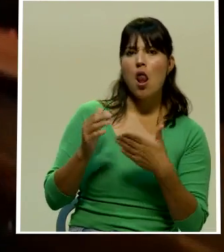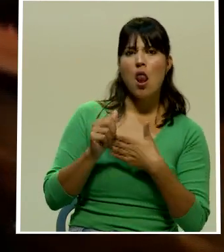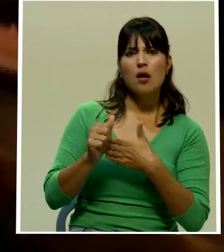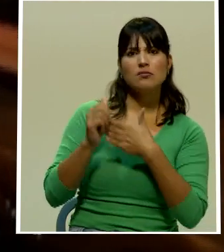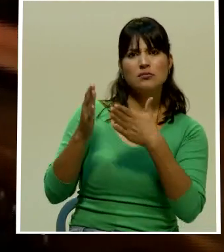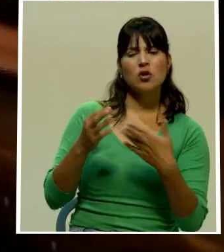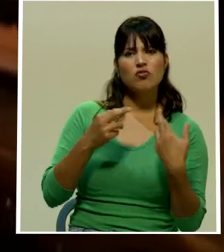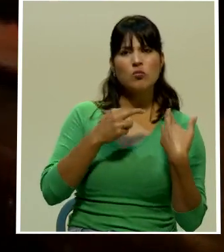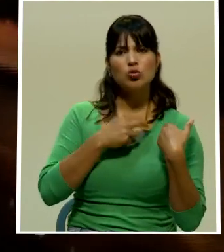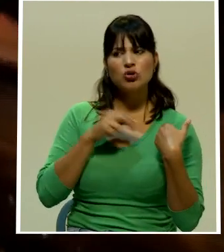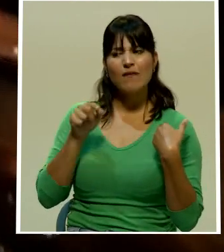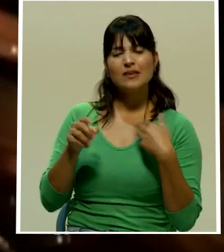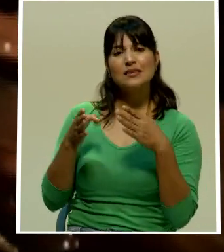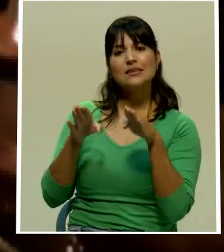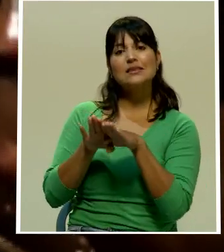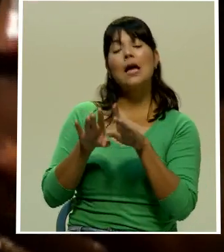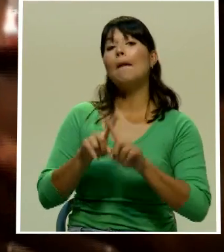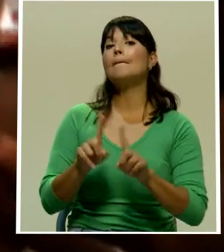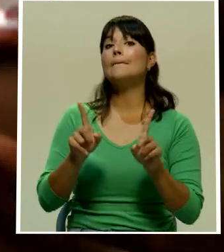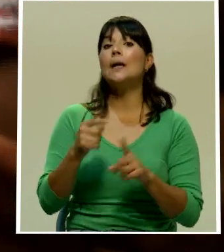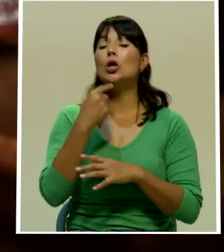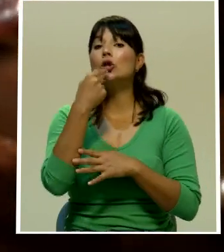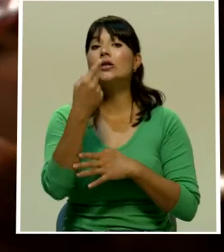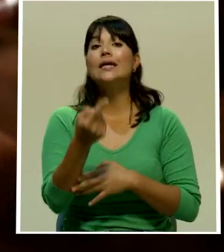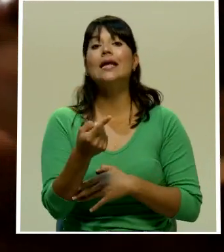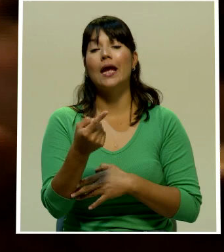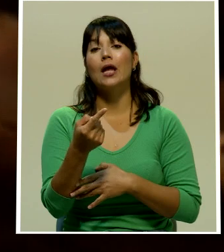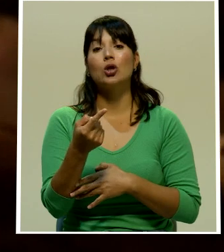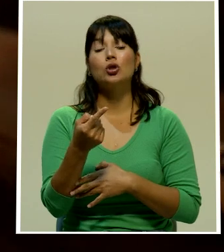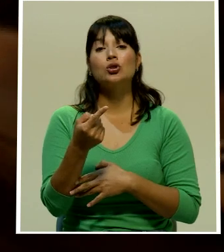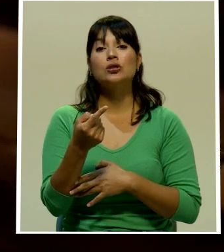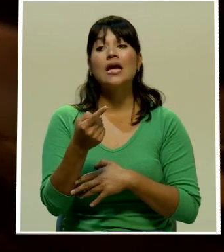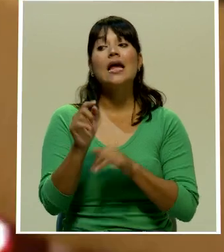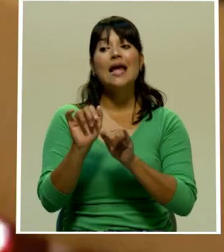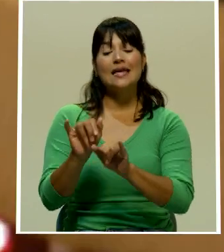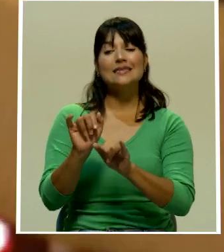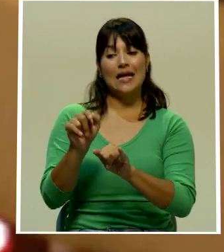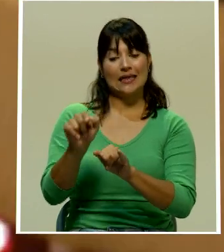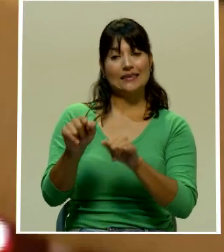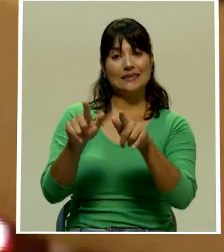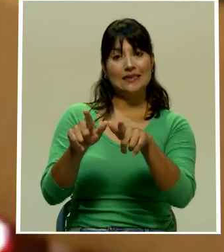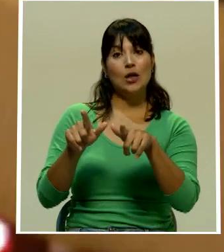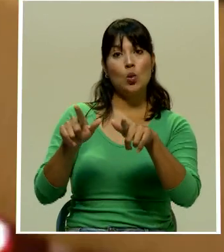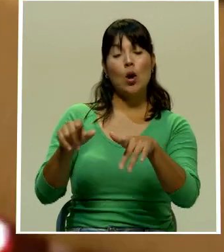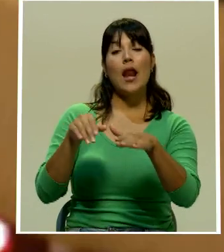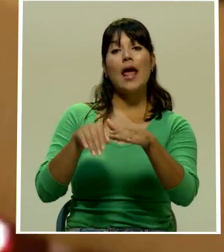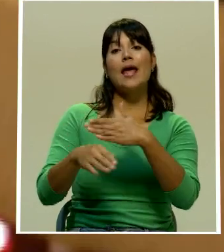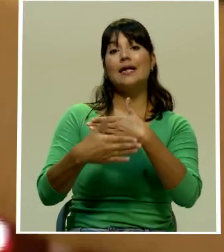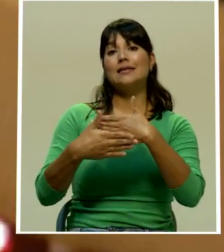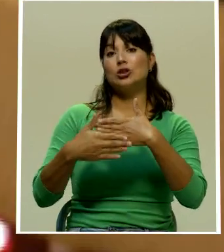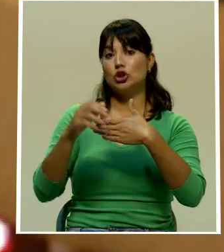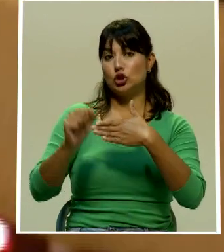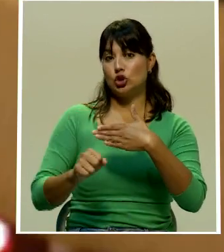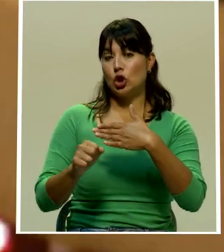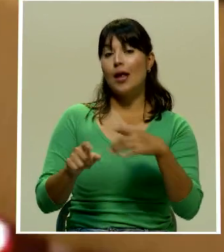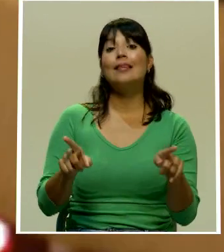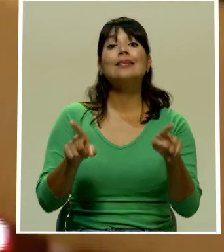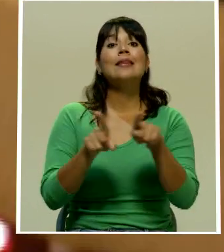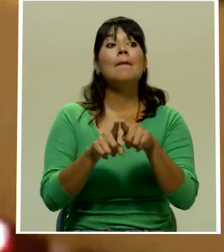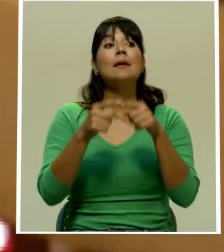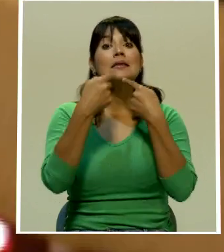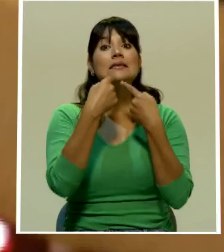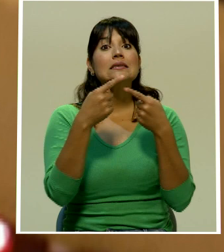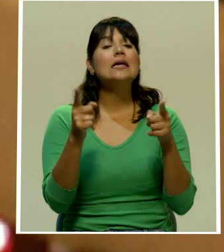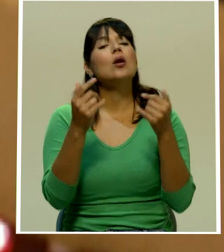de este bloqueo pero confirmaron que están ubicados en este punto de la zona sur También se informó que